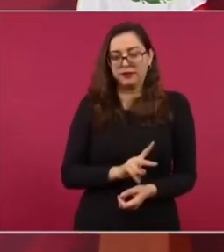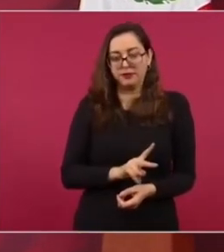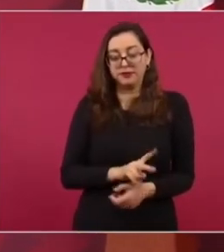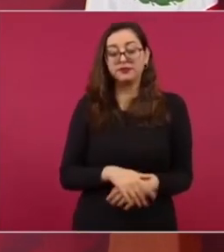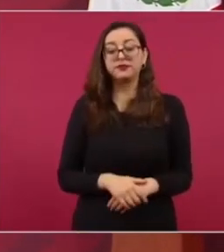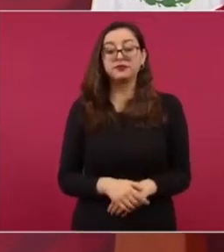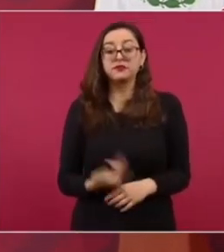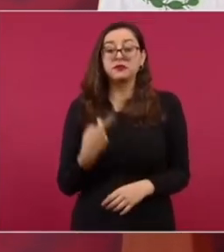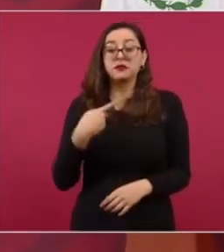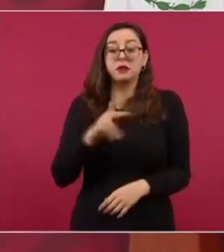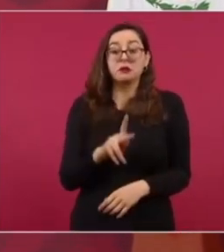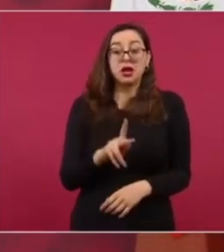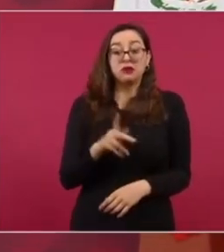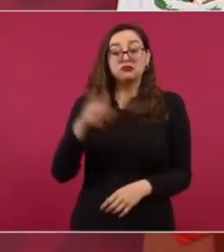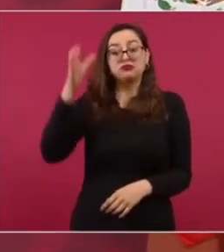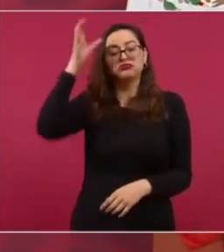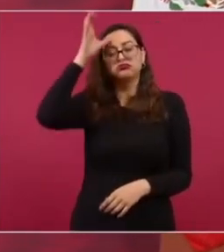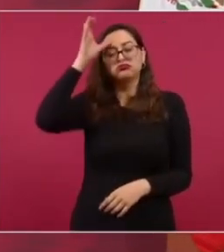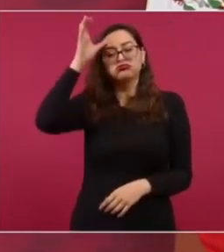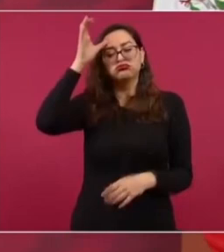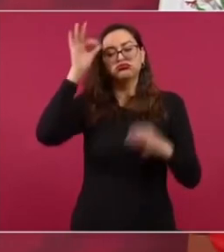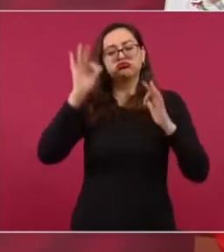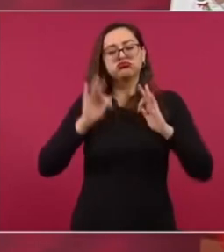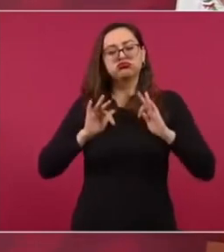tiene su conciencia tranquila